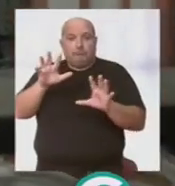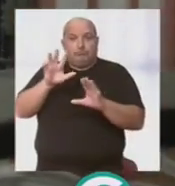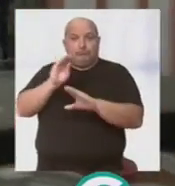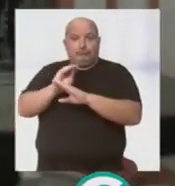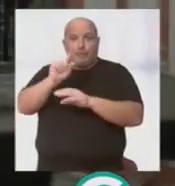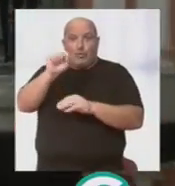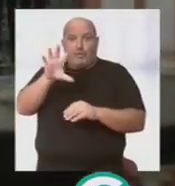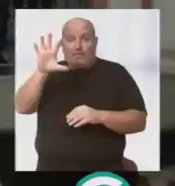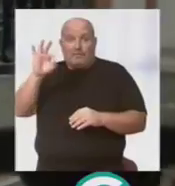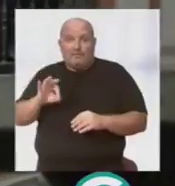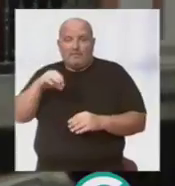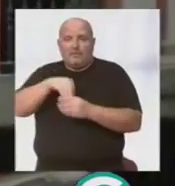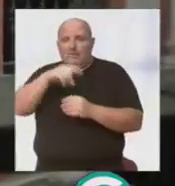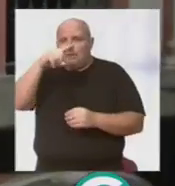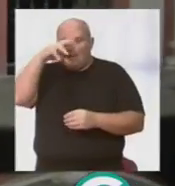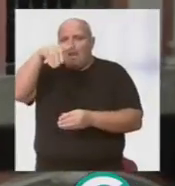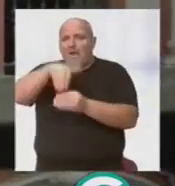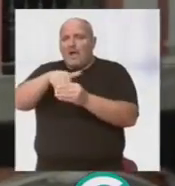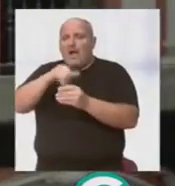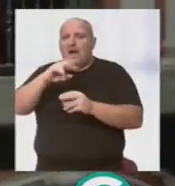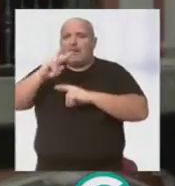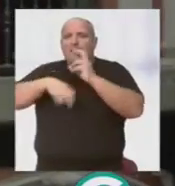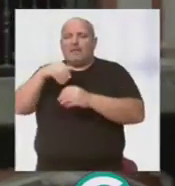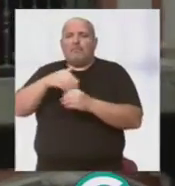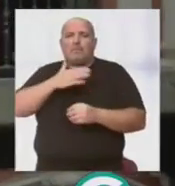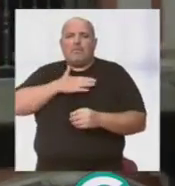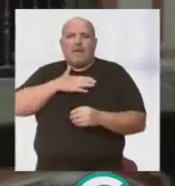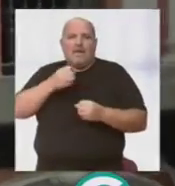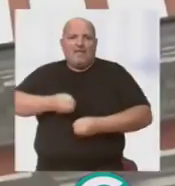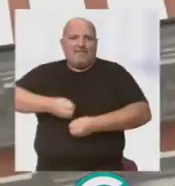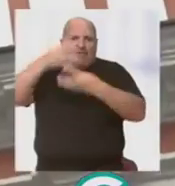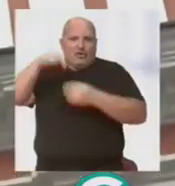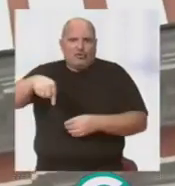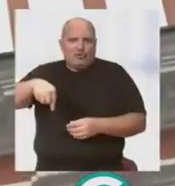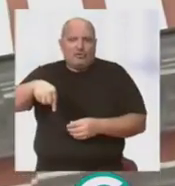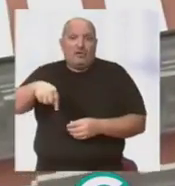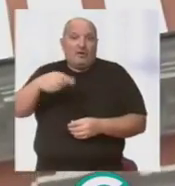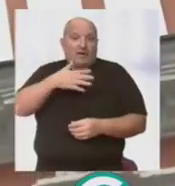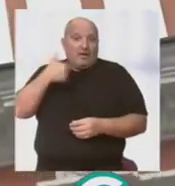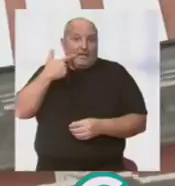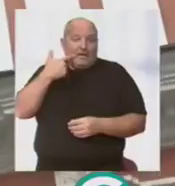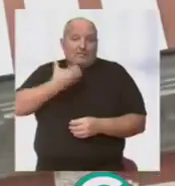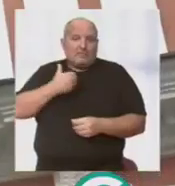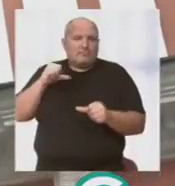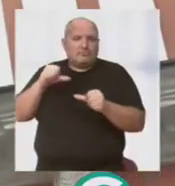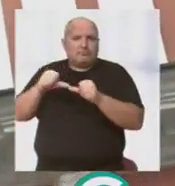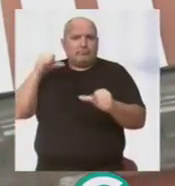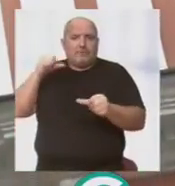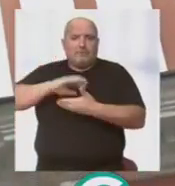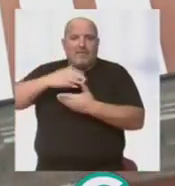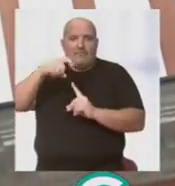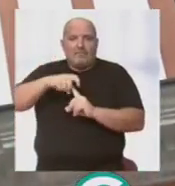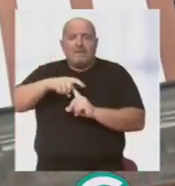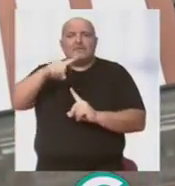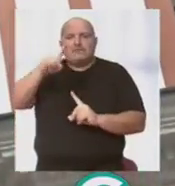presentada al 1,5% cultural, contempla la rehabilitación propia del edificio. Hay que recordar que el Ayuntamiento ya avanzó el pasado mes de